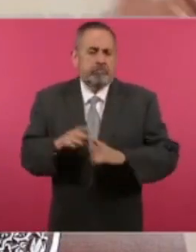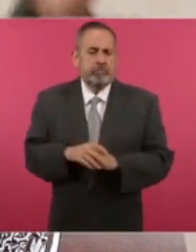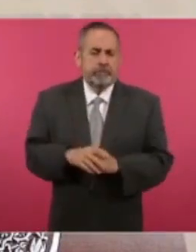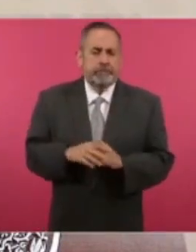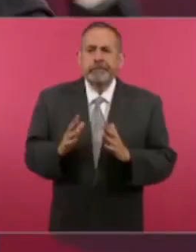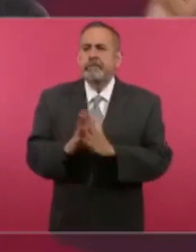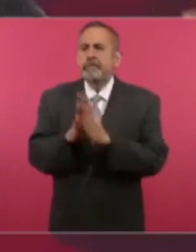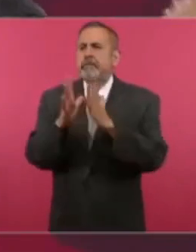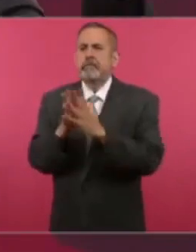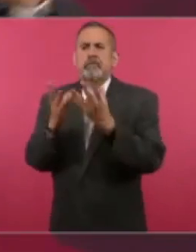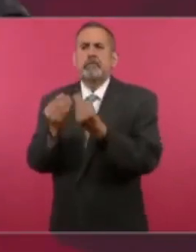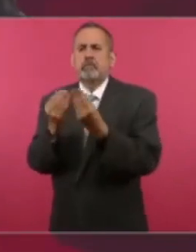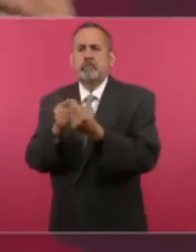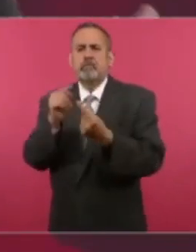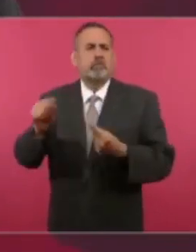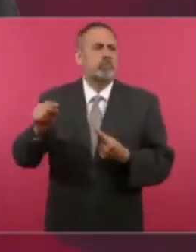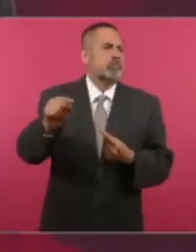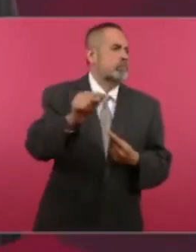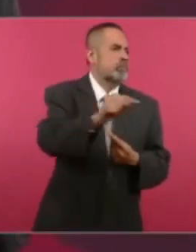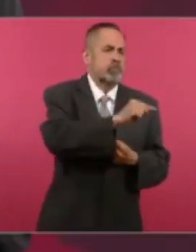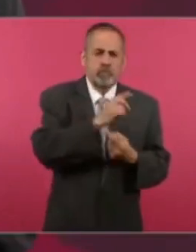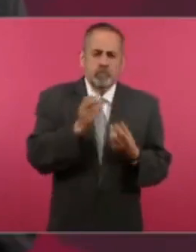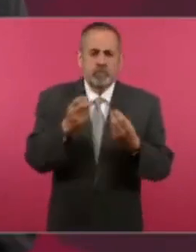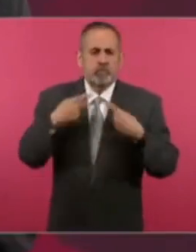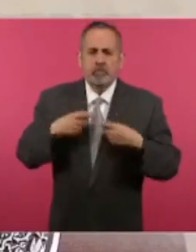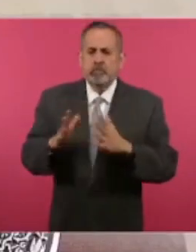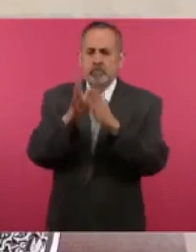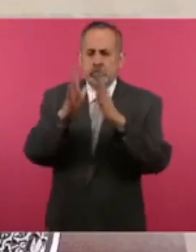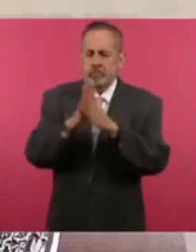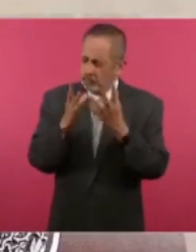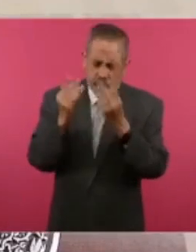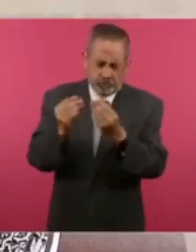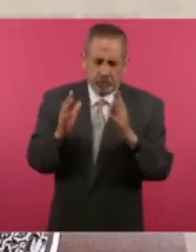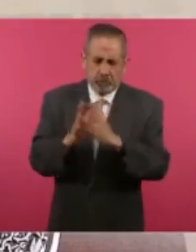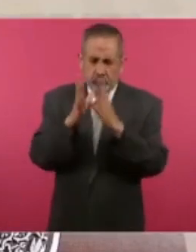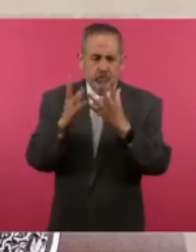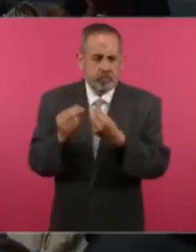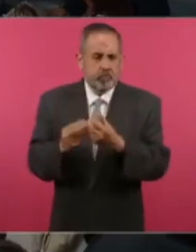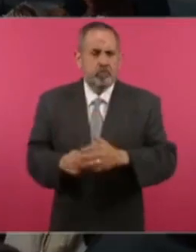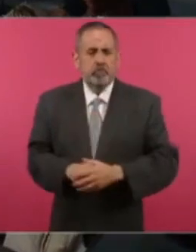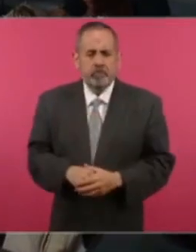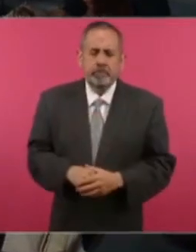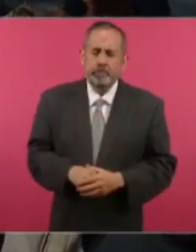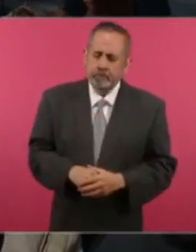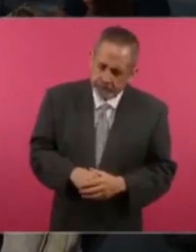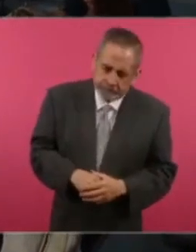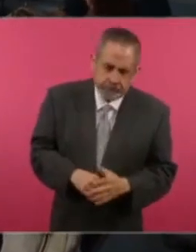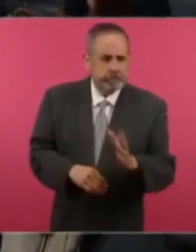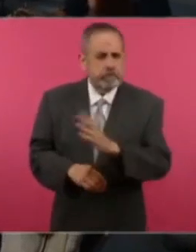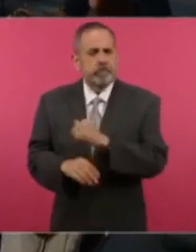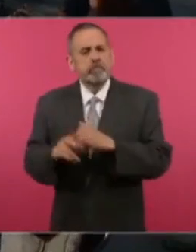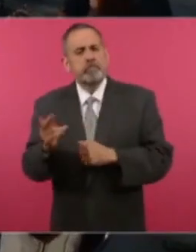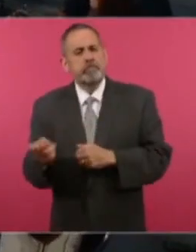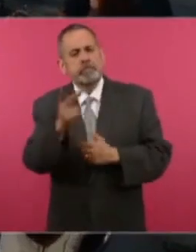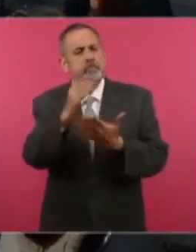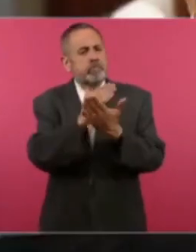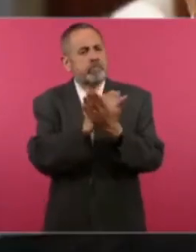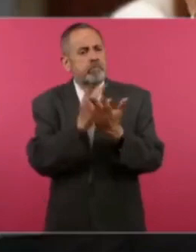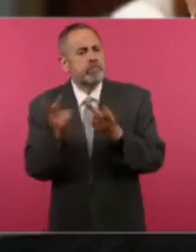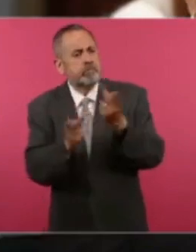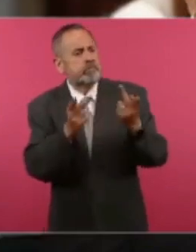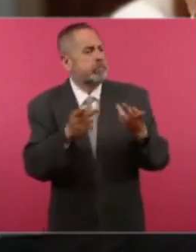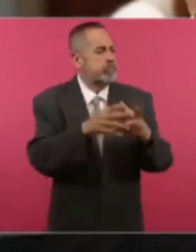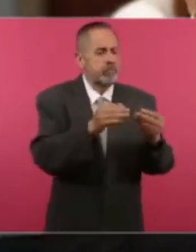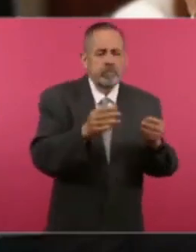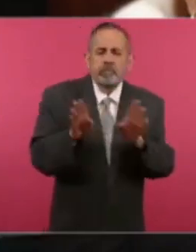están participando mucha gente, muchos. Y ahora, presidente, con respecto a este censo, ¿nos